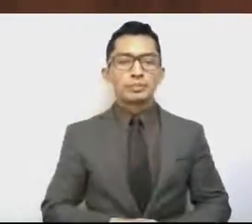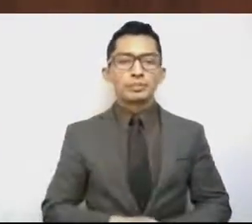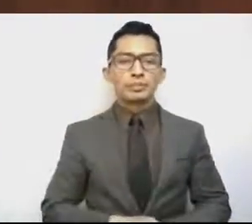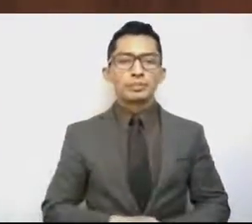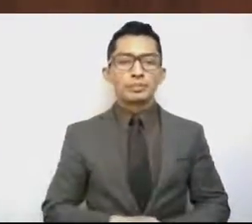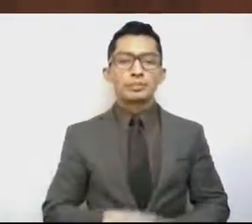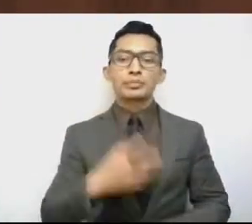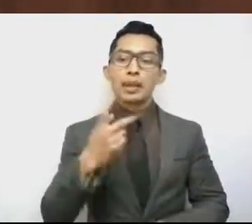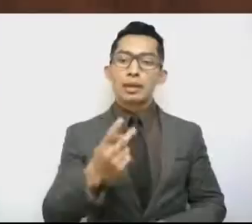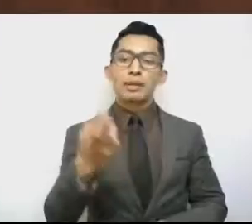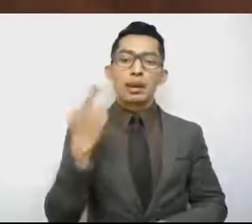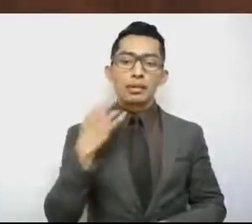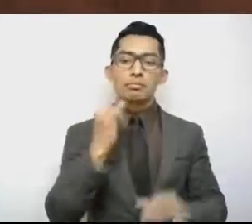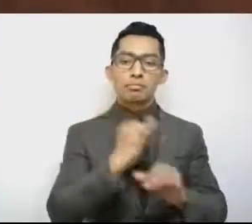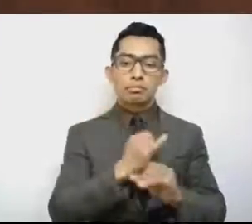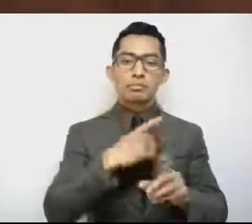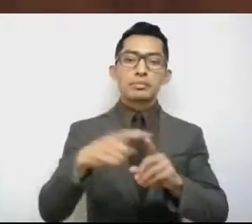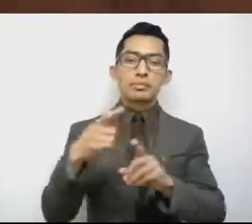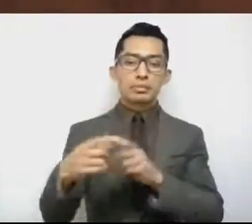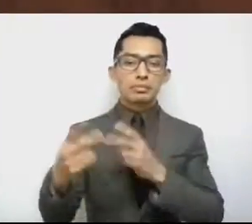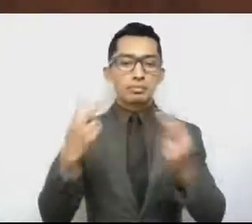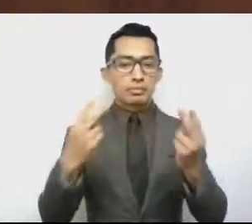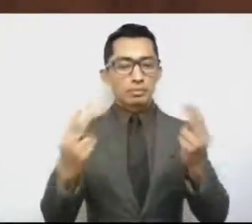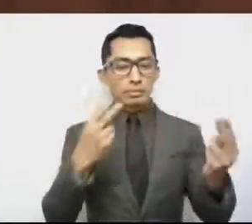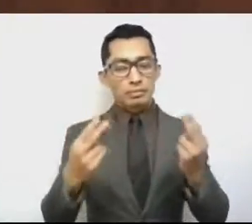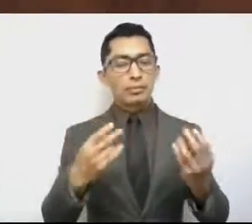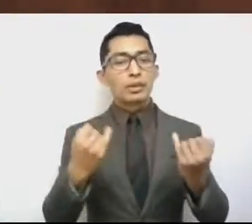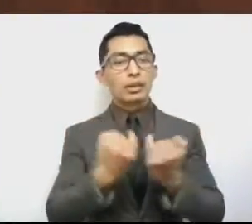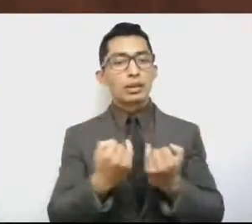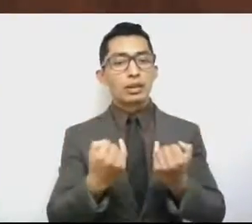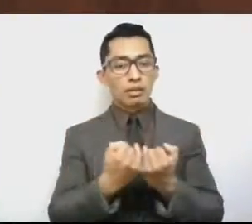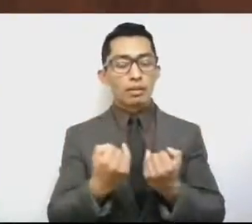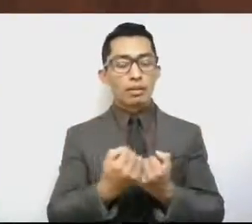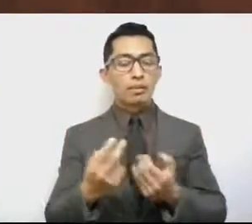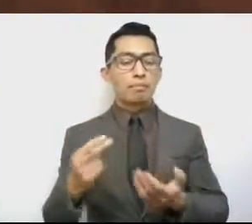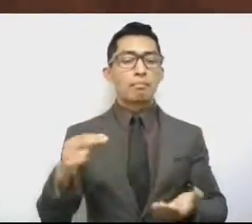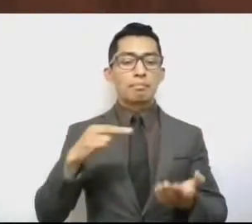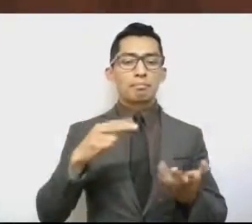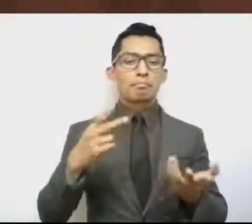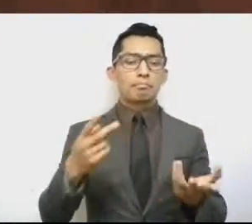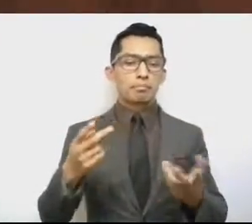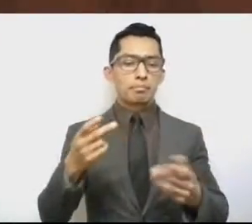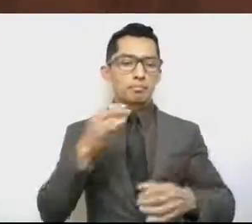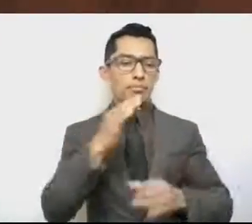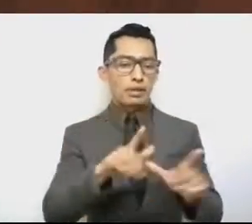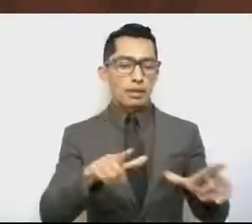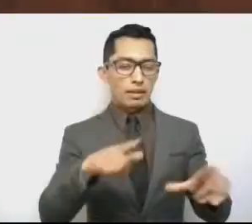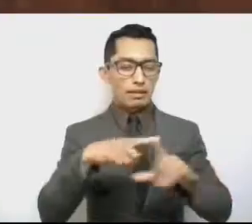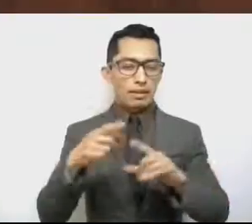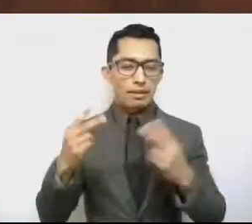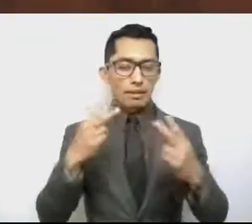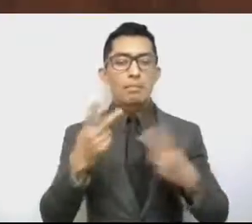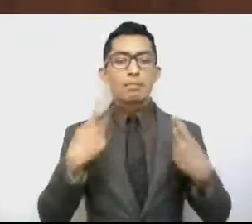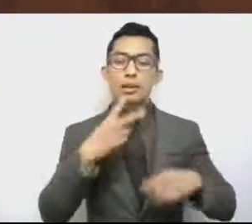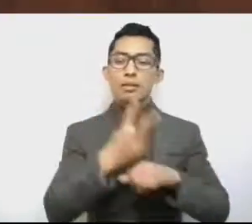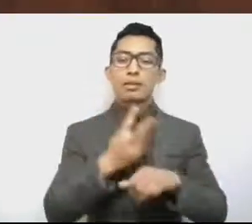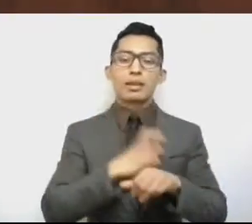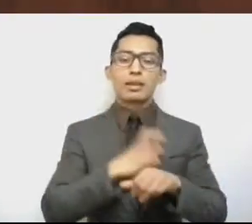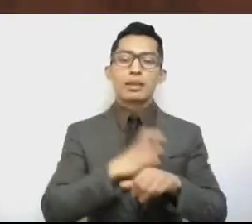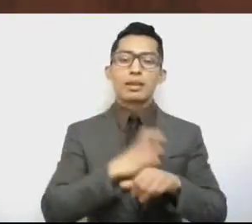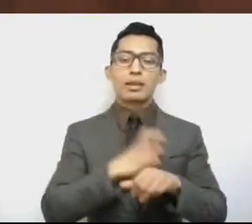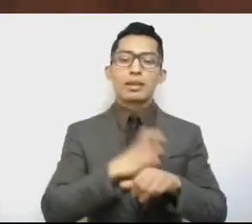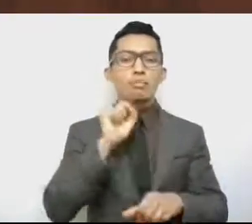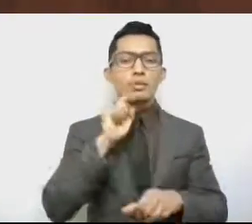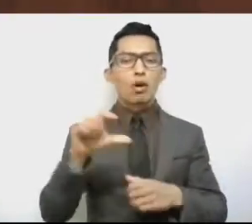comunicación que hoy nos acompañan, personas que nos siguen por las diferentes redes sociales, invitados especiales que el día de hoy también nos